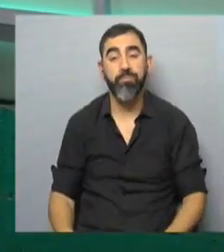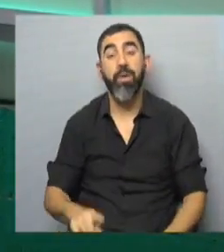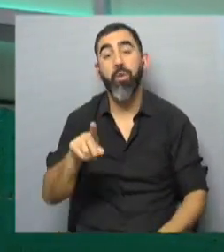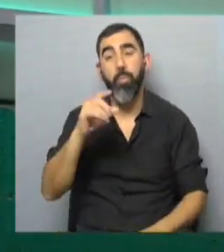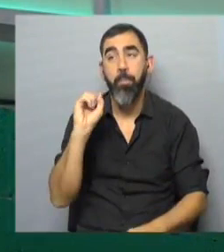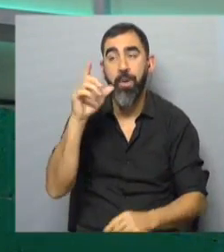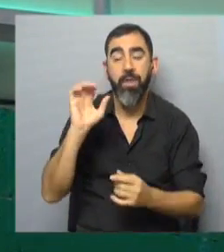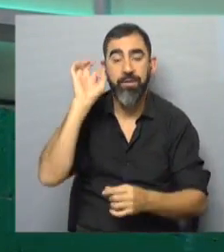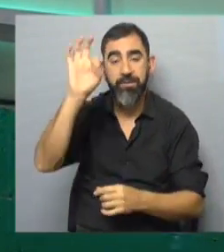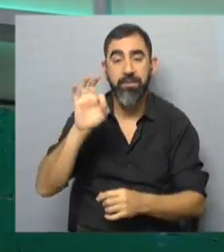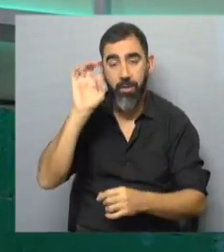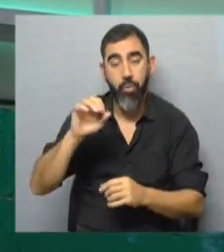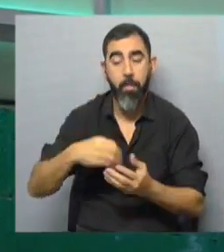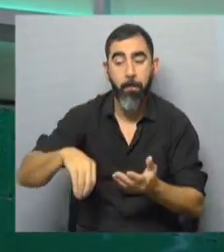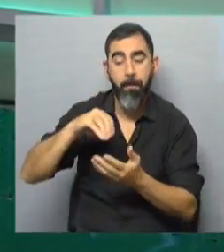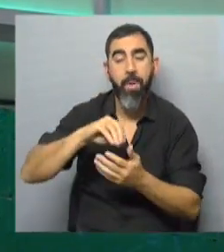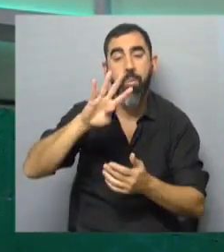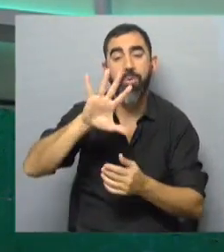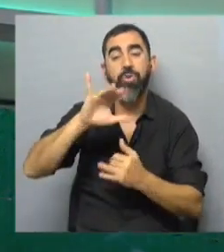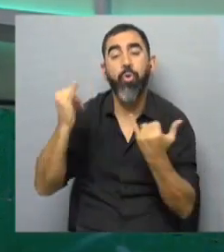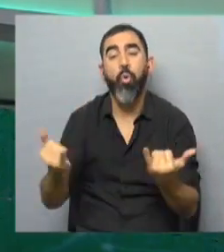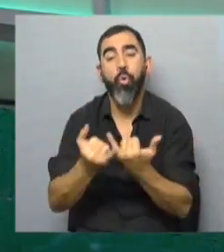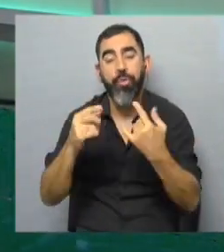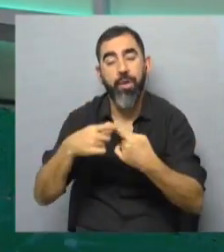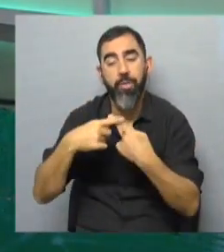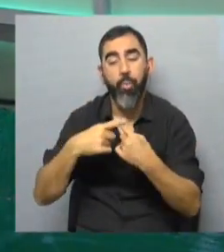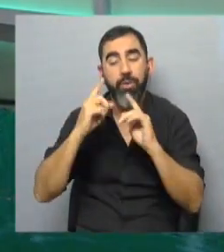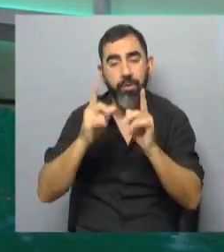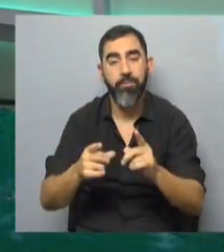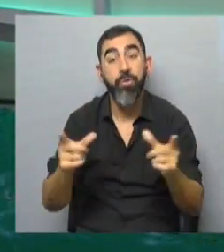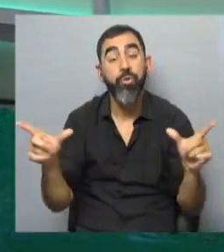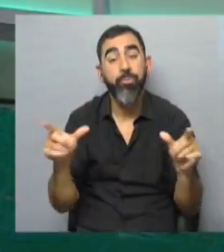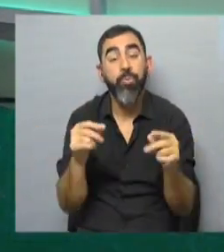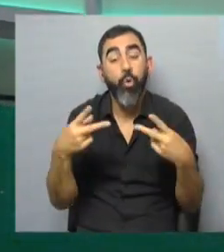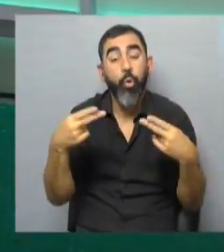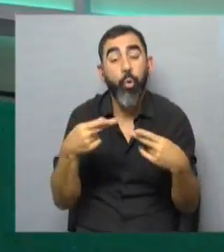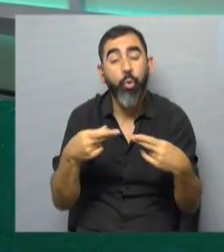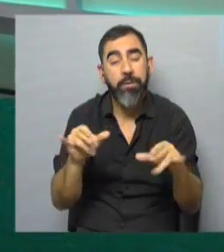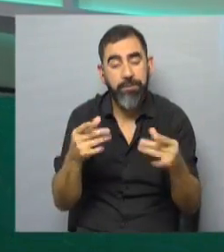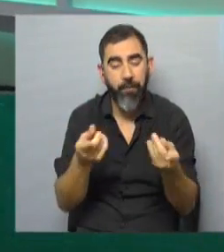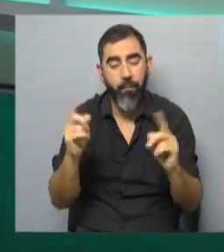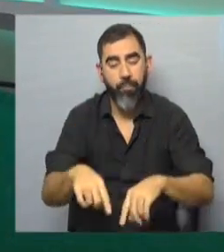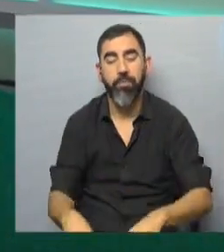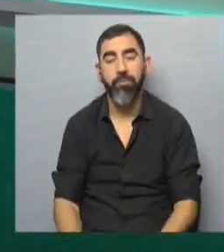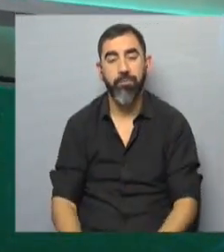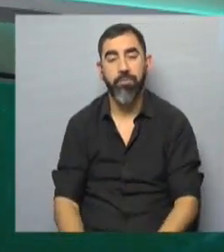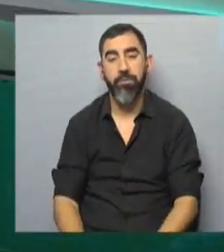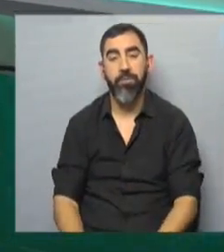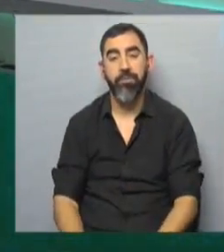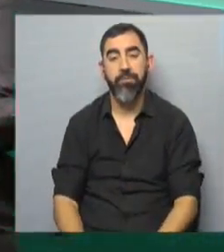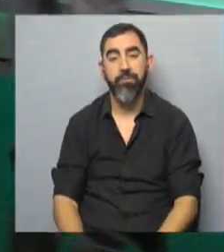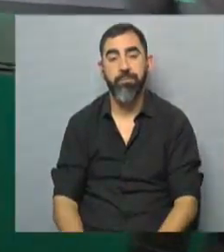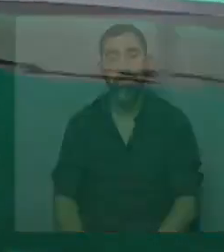pase al Senado y tenga 45 días más para su análisis final. Hacemos una breve pausa. Ya seguimos con MVD Noticias.